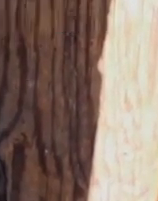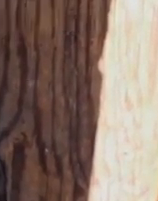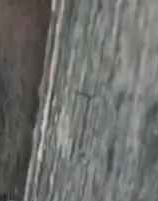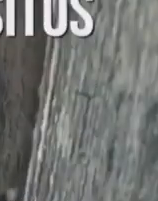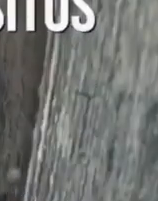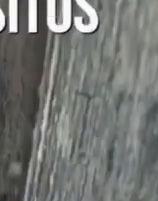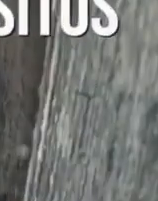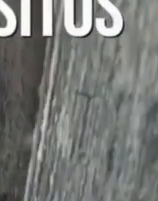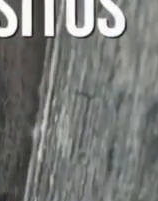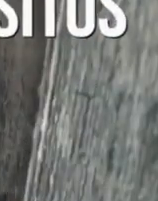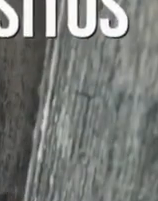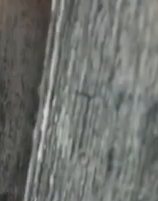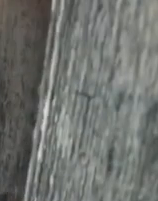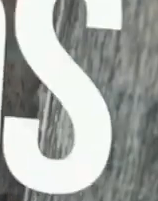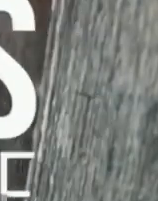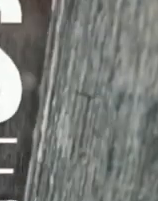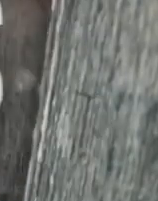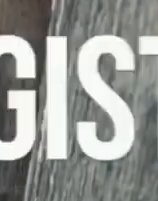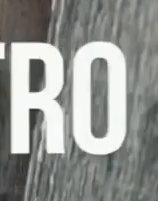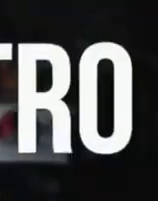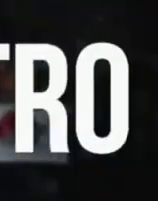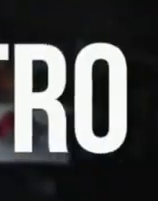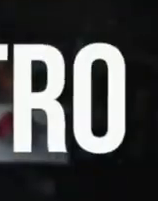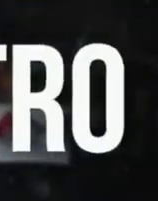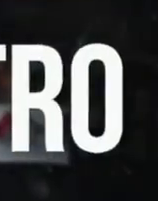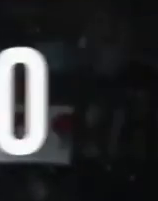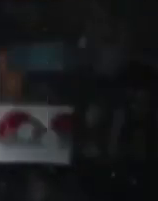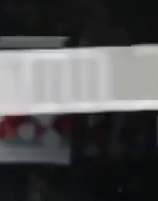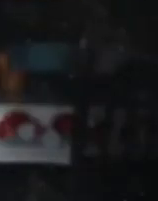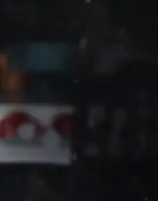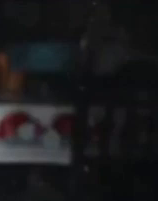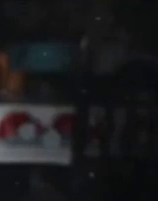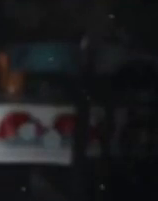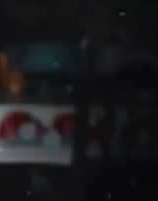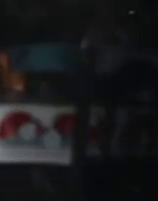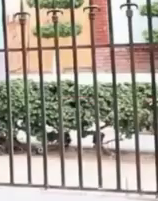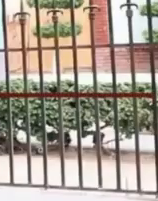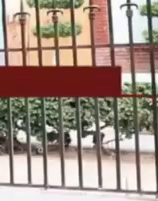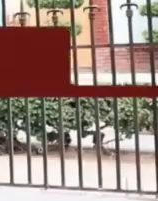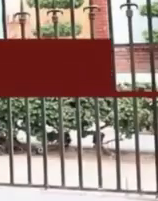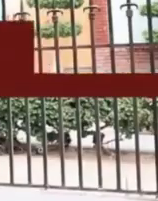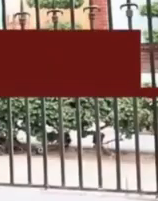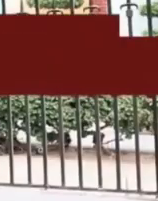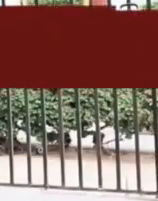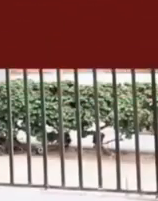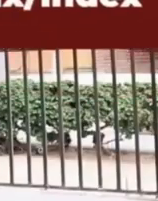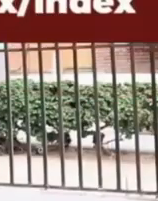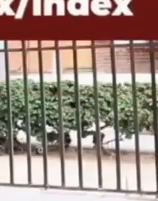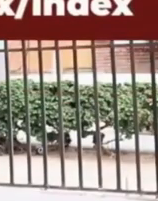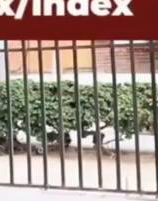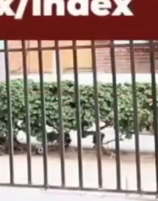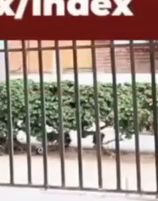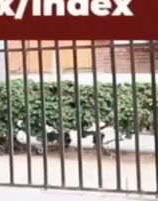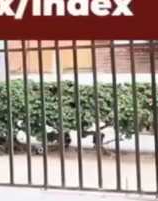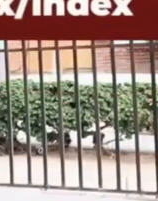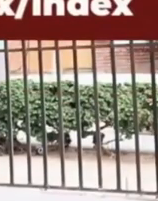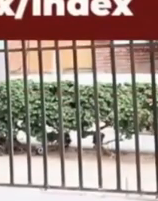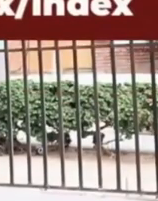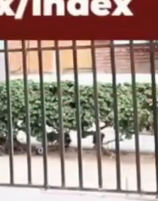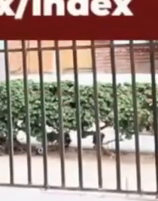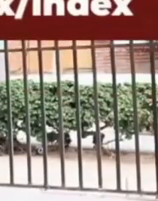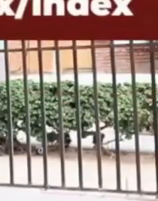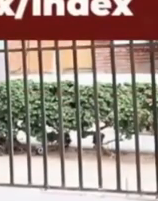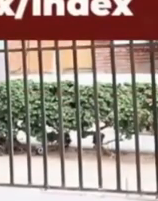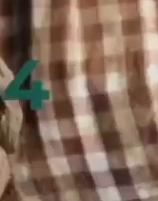veinticuatro. Conoce los requisitos y módulos de registro en ubica tu módulo punto bienestar punto gov punto mx